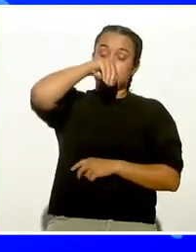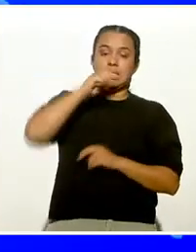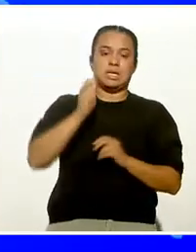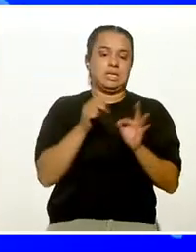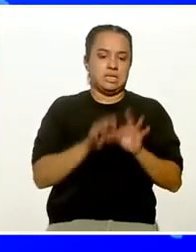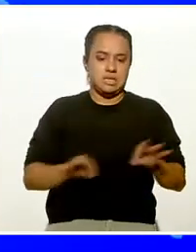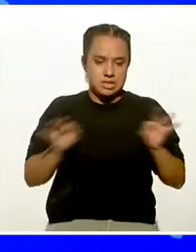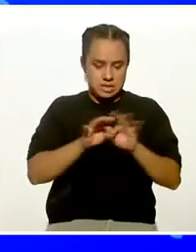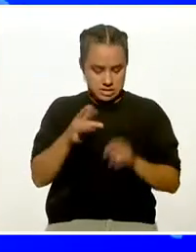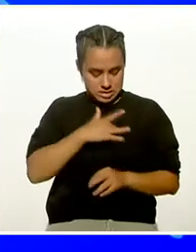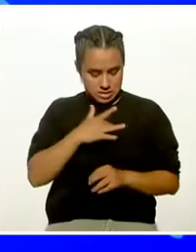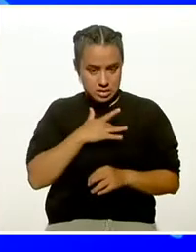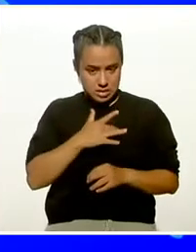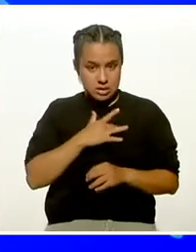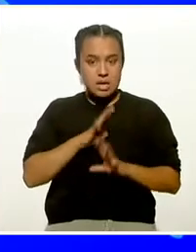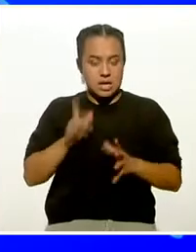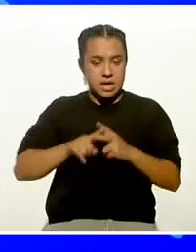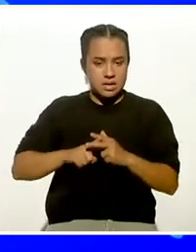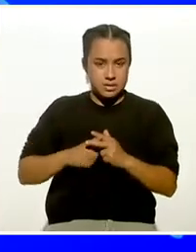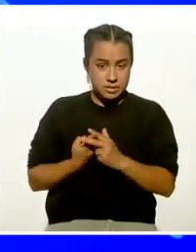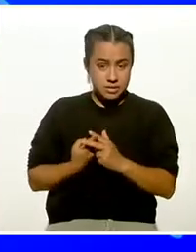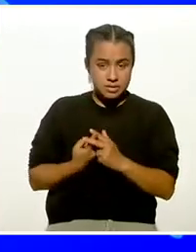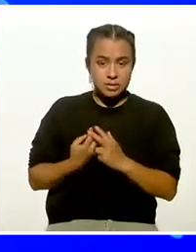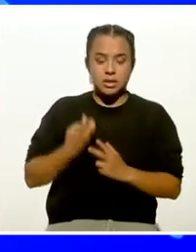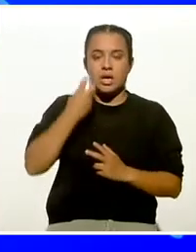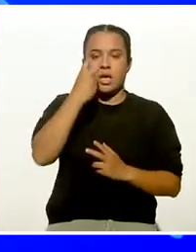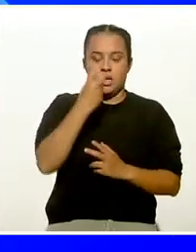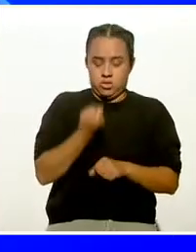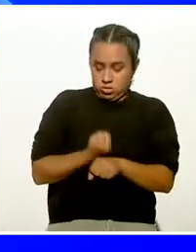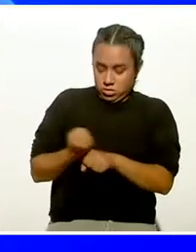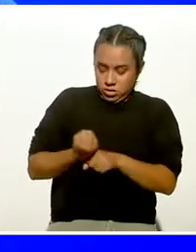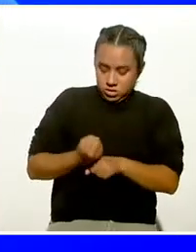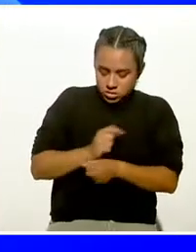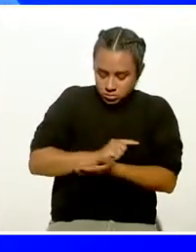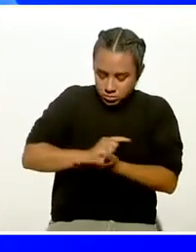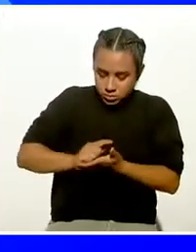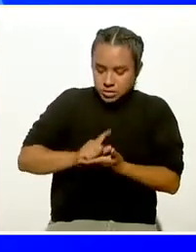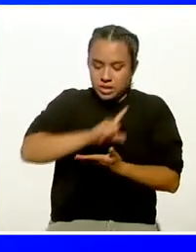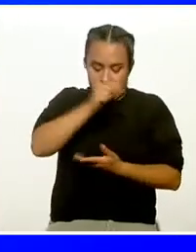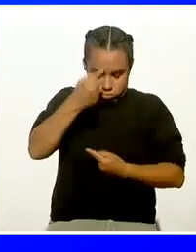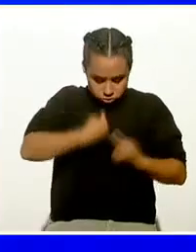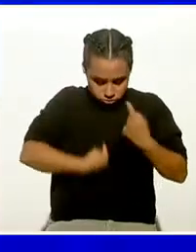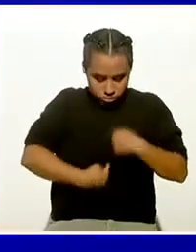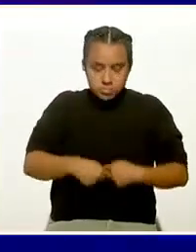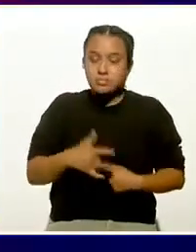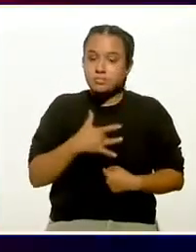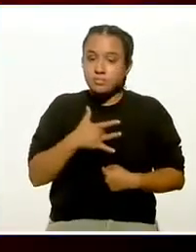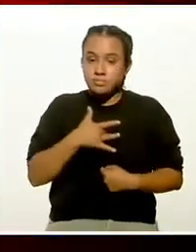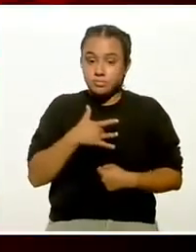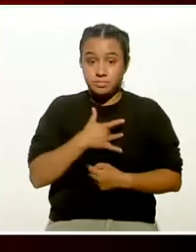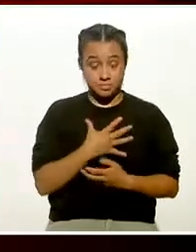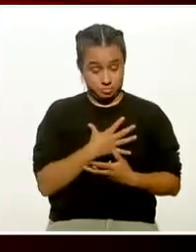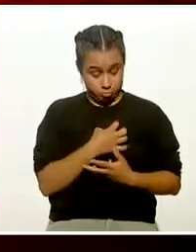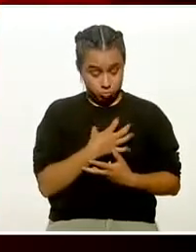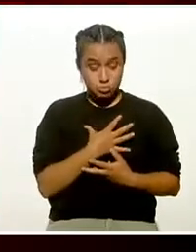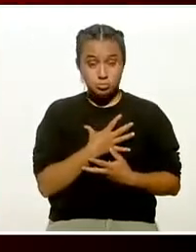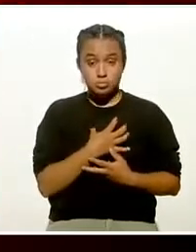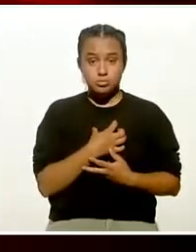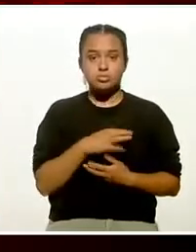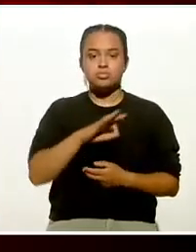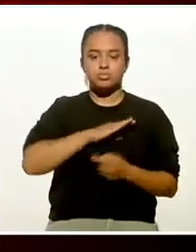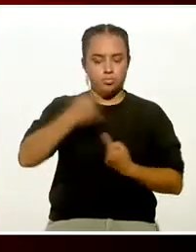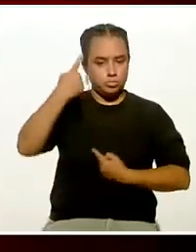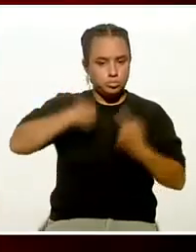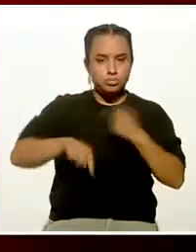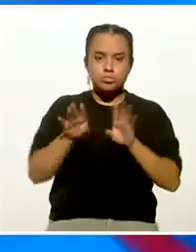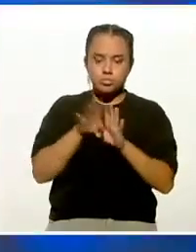aparato cardiovascular, donde se oxigena la sangre que regresa al corazón y en cada latido la hace fluir a través de una